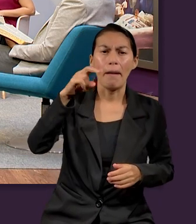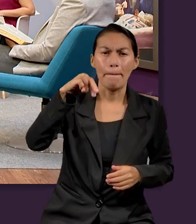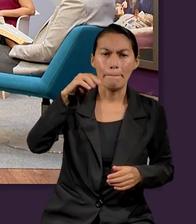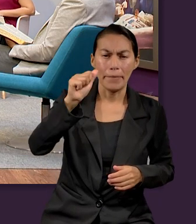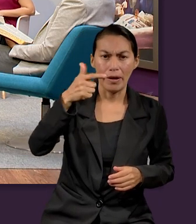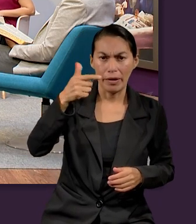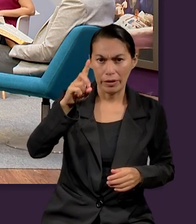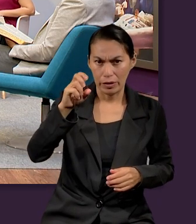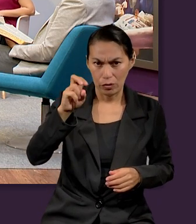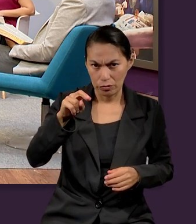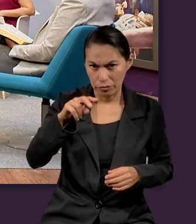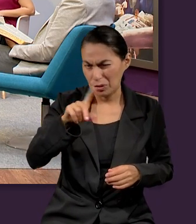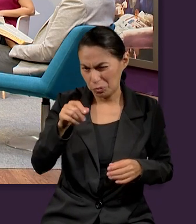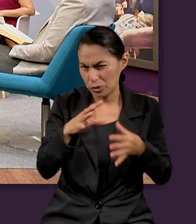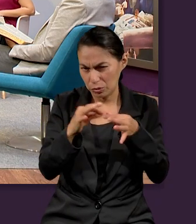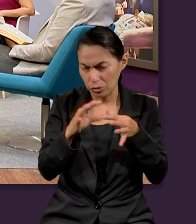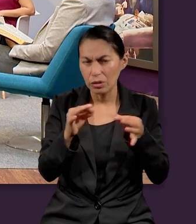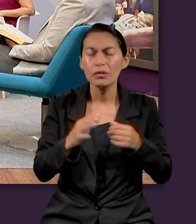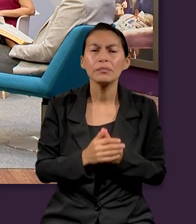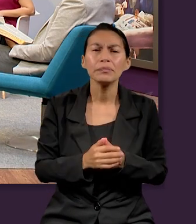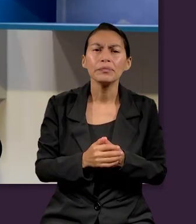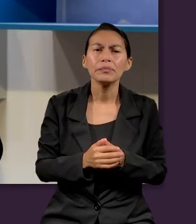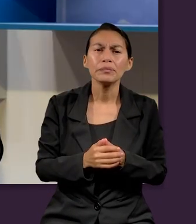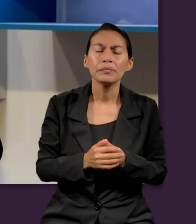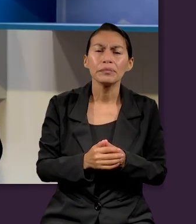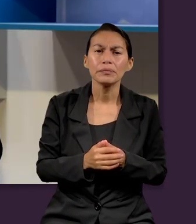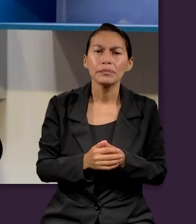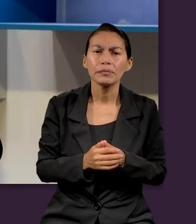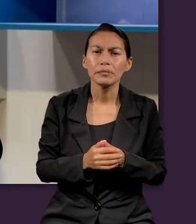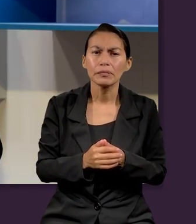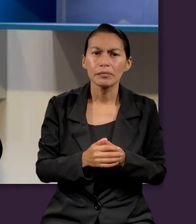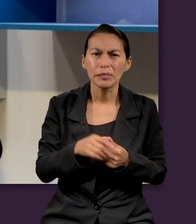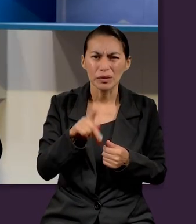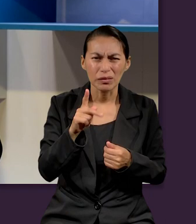algunos términos como Armagedón, que en su momento se va a estudiar este trimestre.